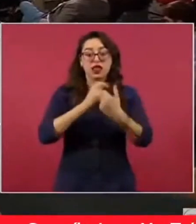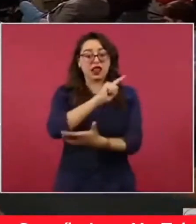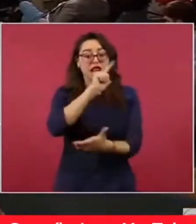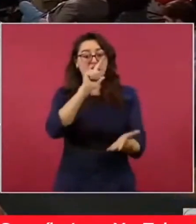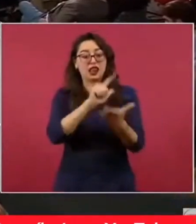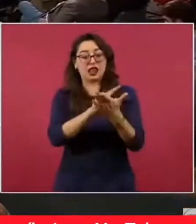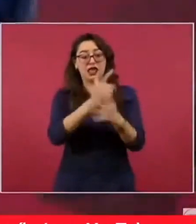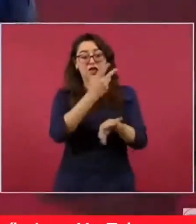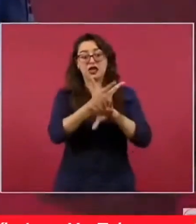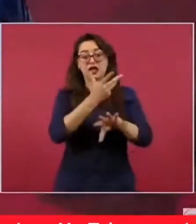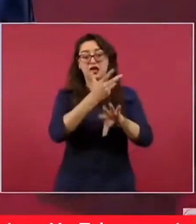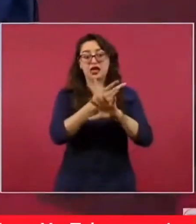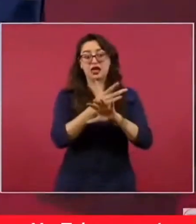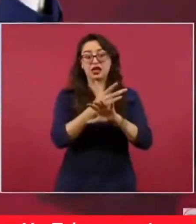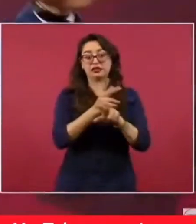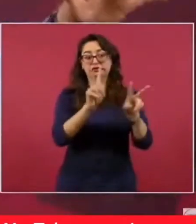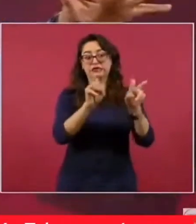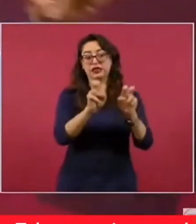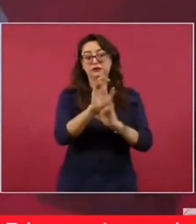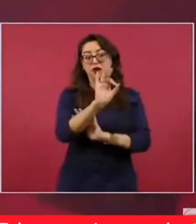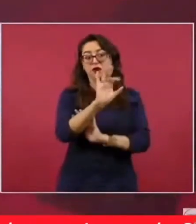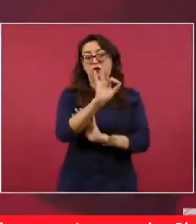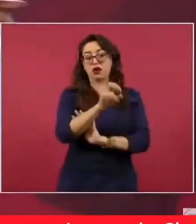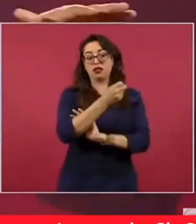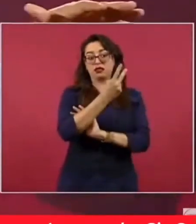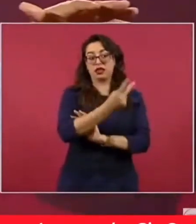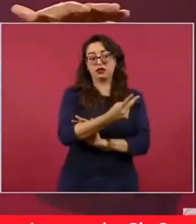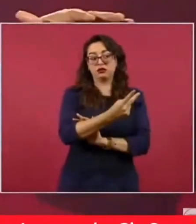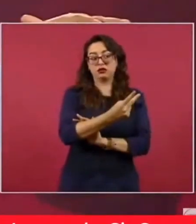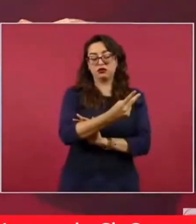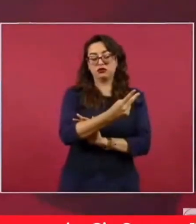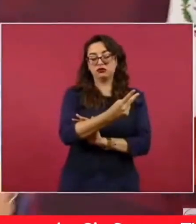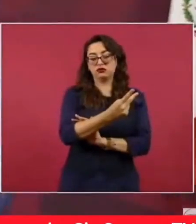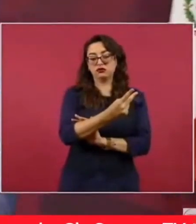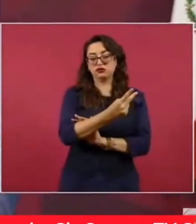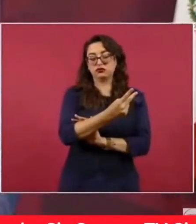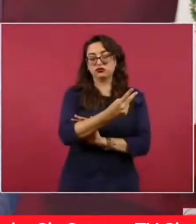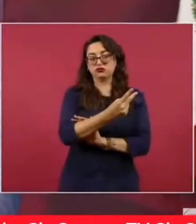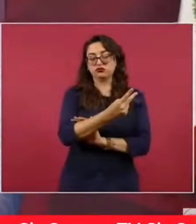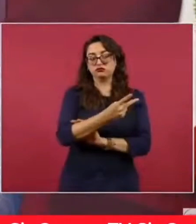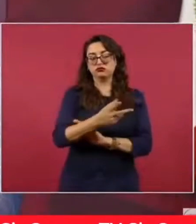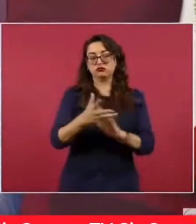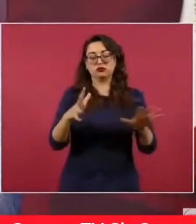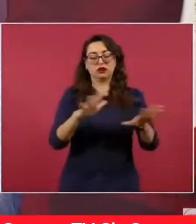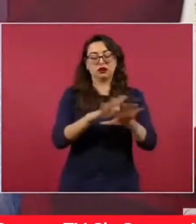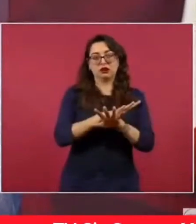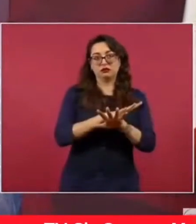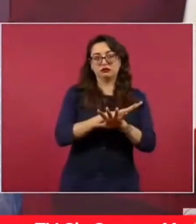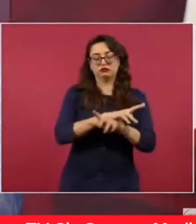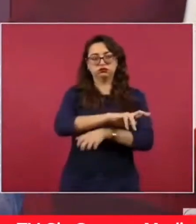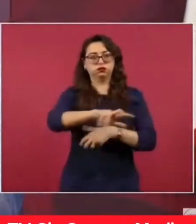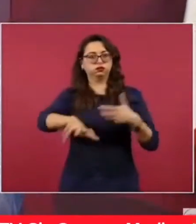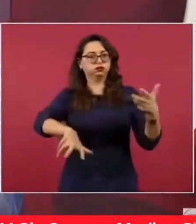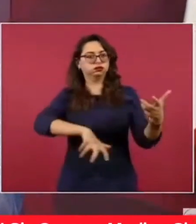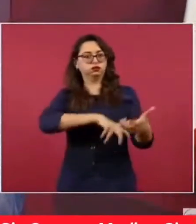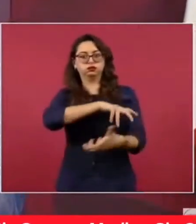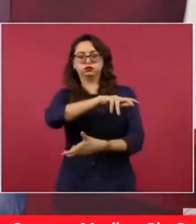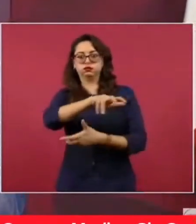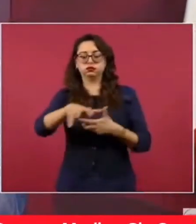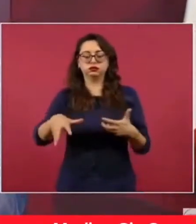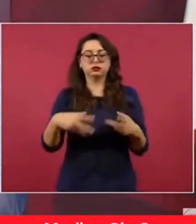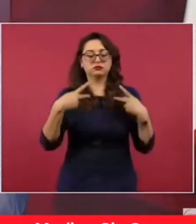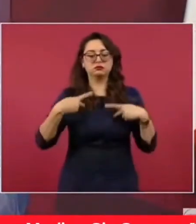Y sí, muchos migrantes, pero afortunadamente sin